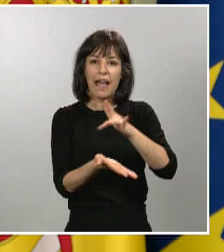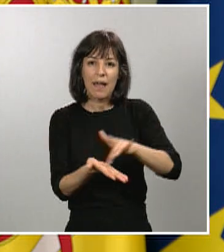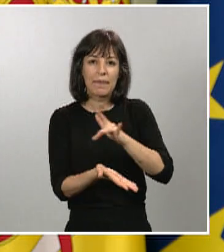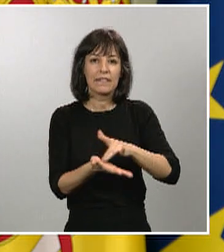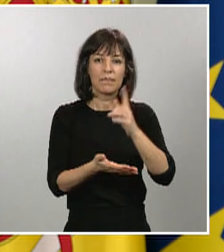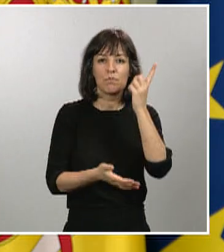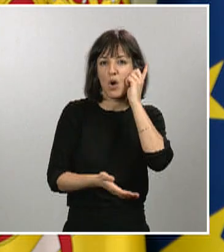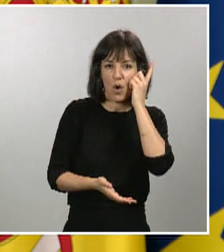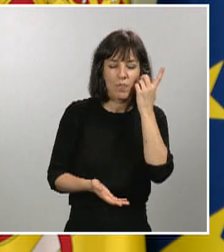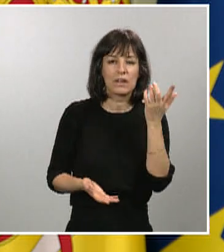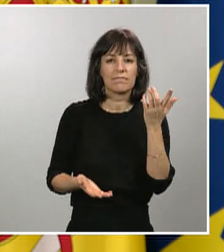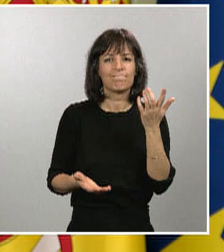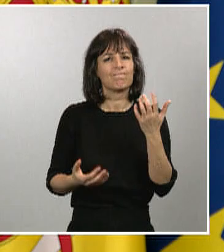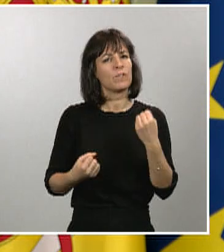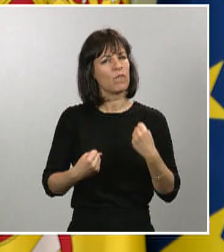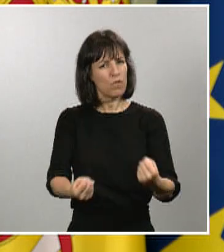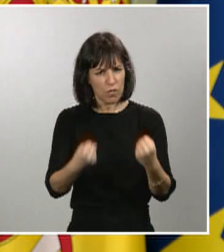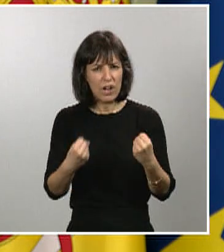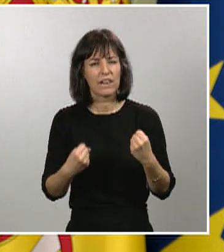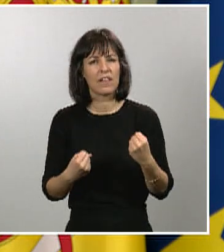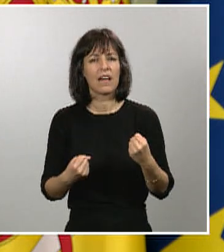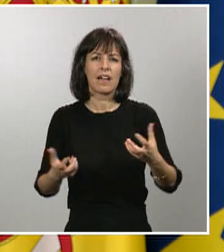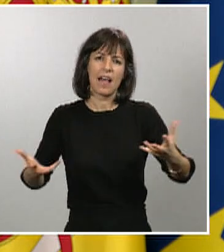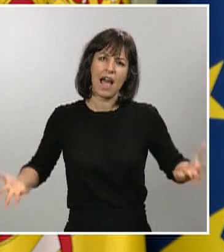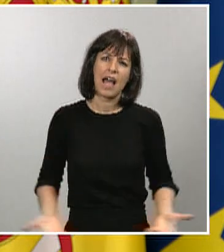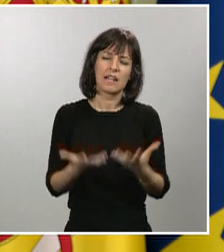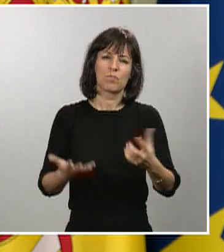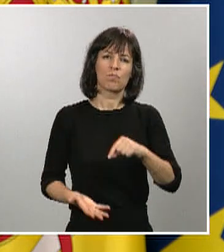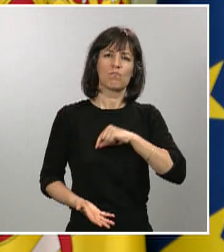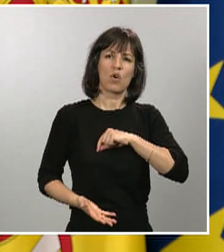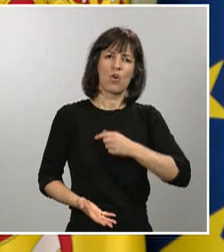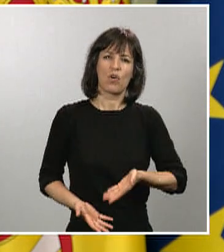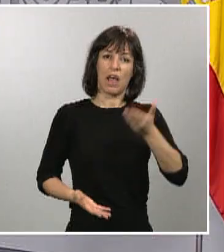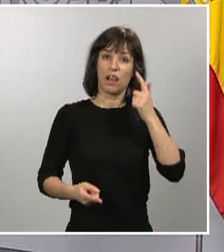Mucha fortaleza, ánimo, moral para los días venideros. Mucha ánimo, moral venideros.